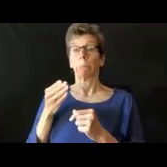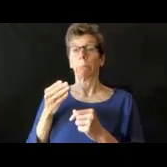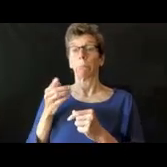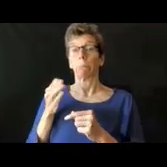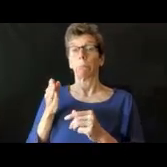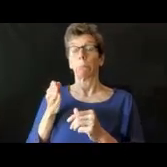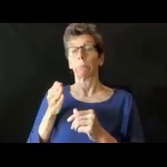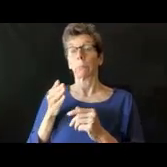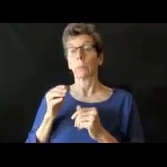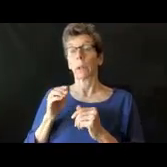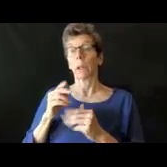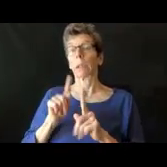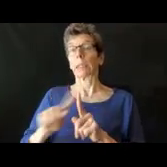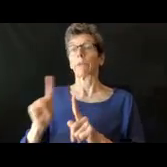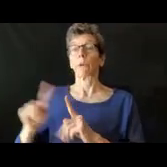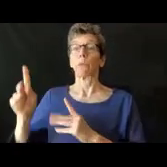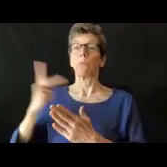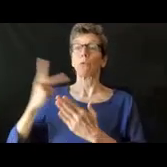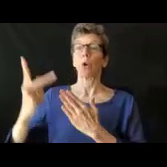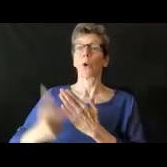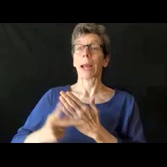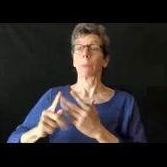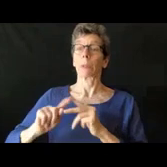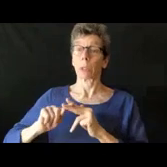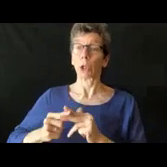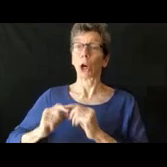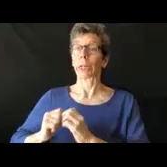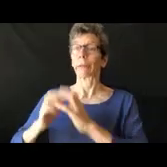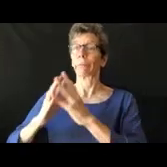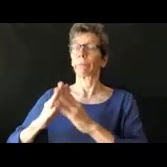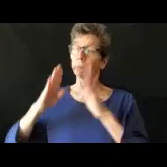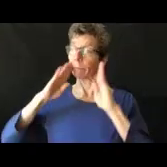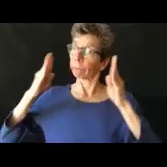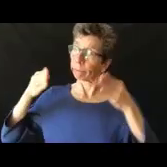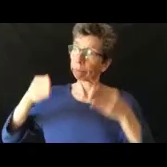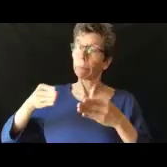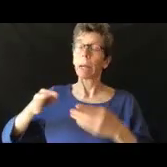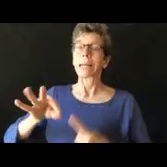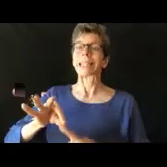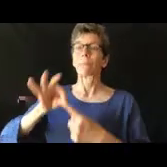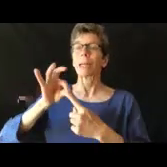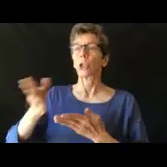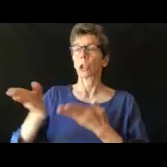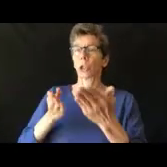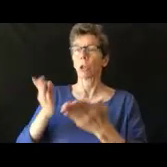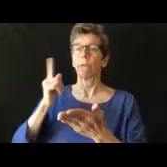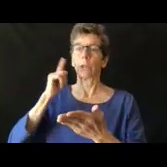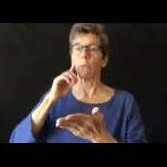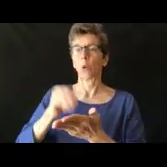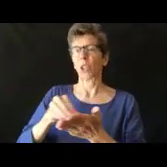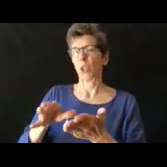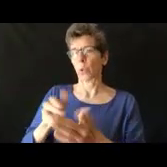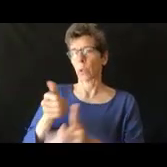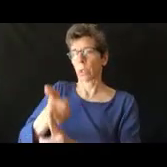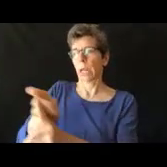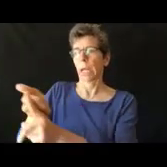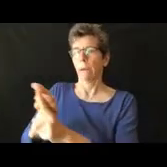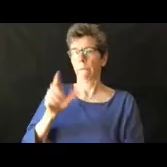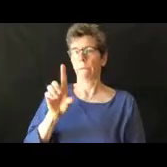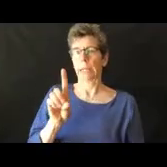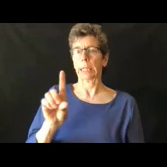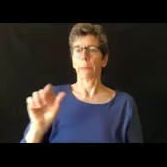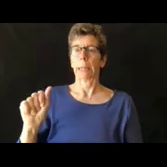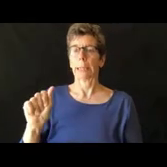programas empezaron a proporcionar servicios especiales a los estudiantes que tenían discapacidades. Y en esa época estos servicios eran